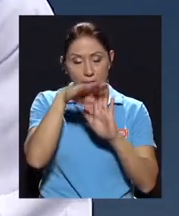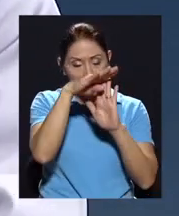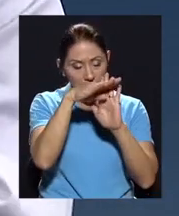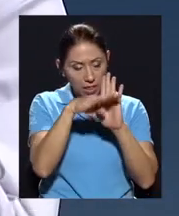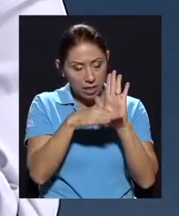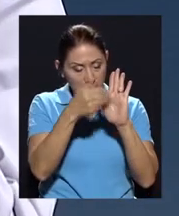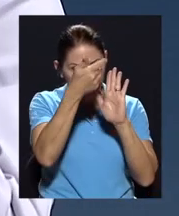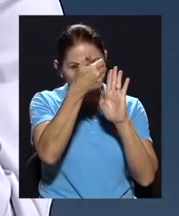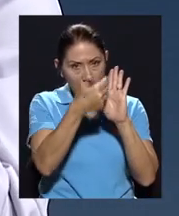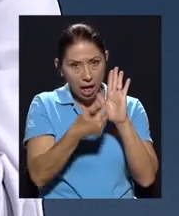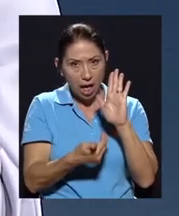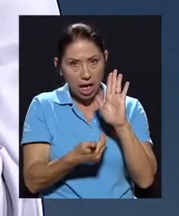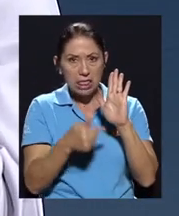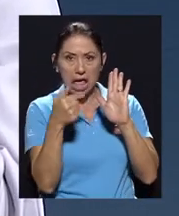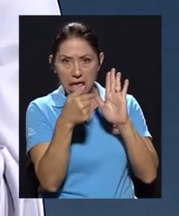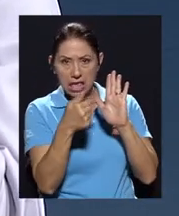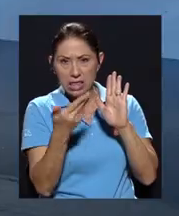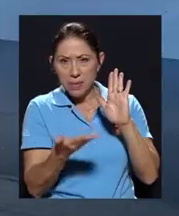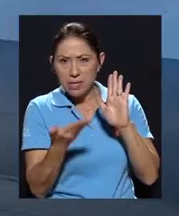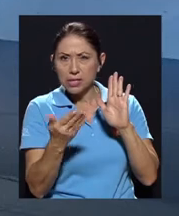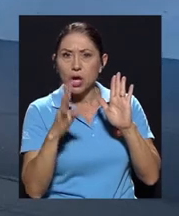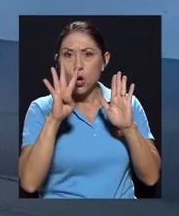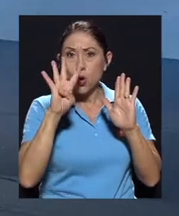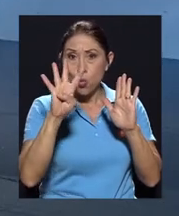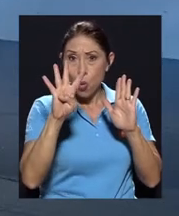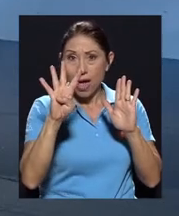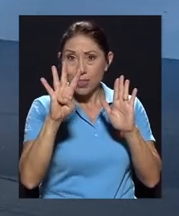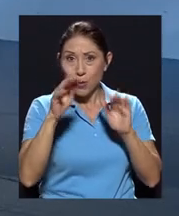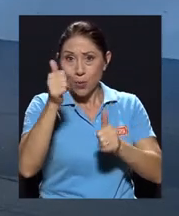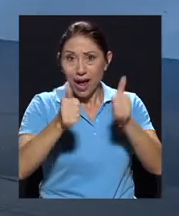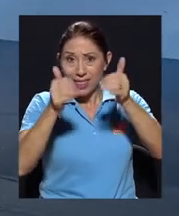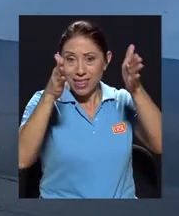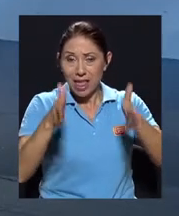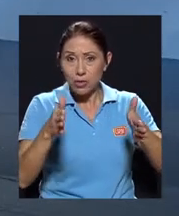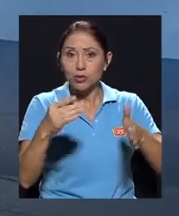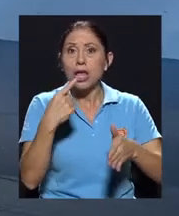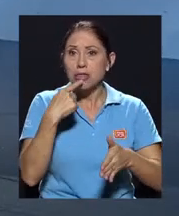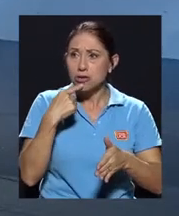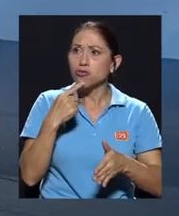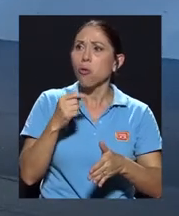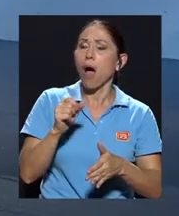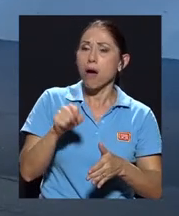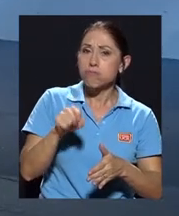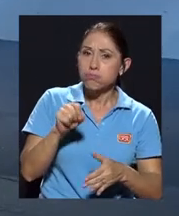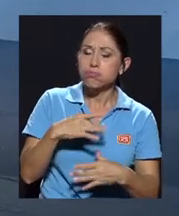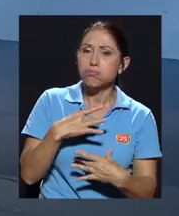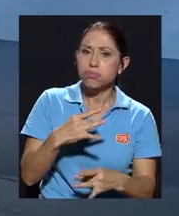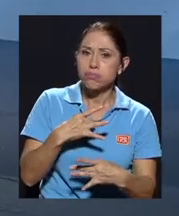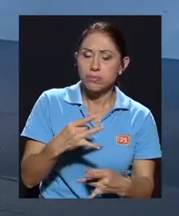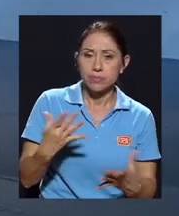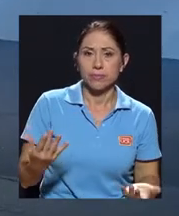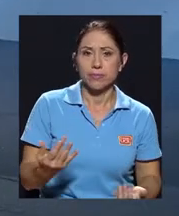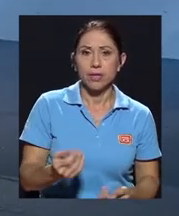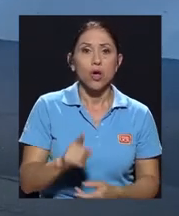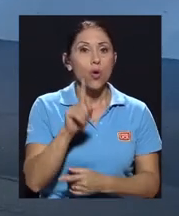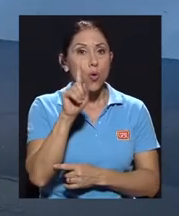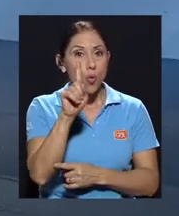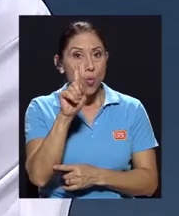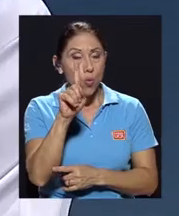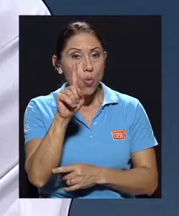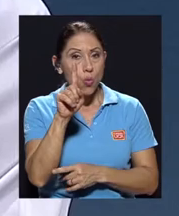a este momento han... Han dicho que les interesa. Han dicho que les interesa. Y uno que